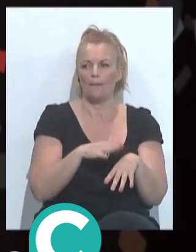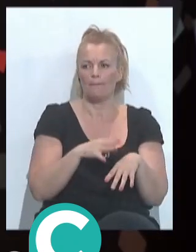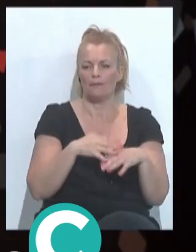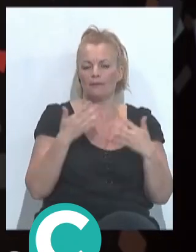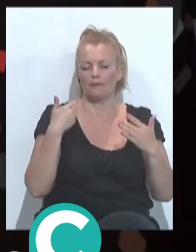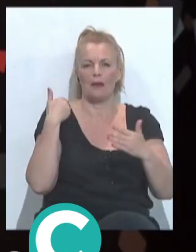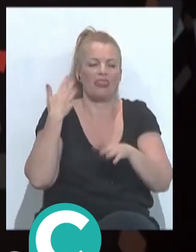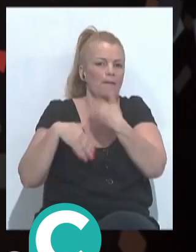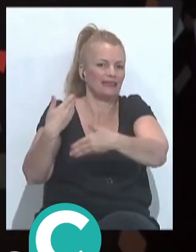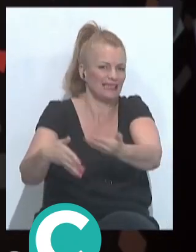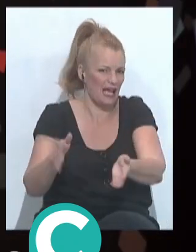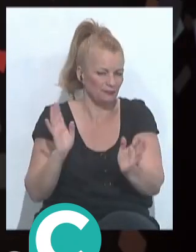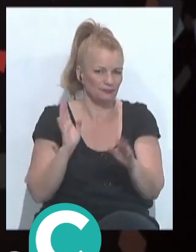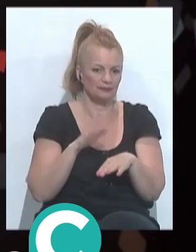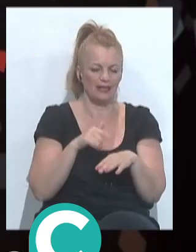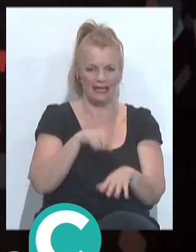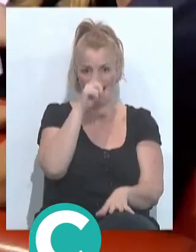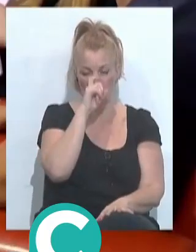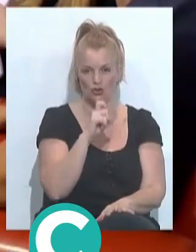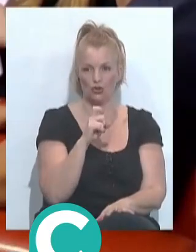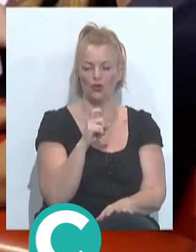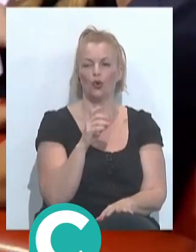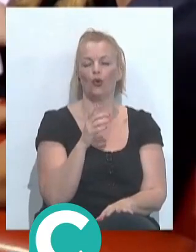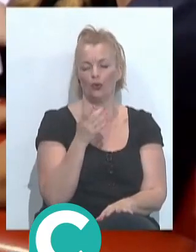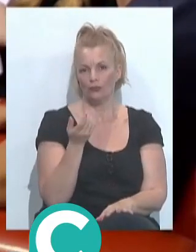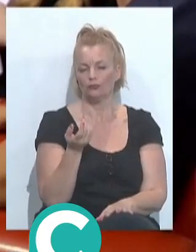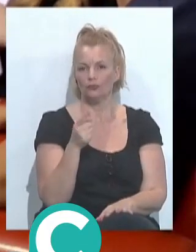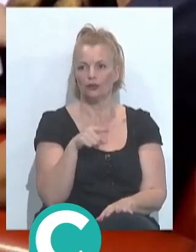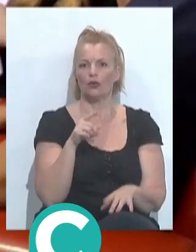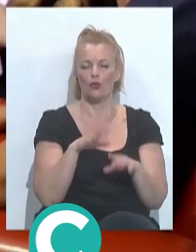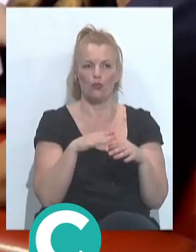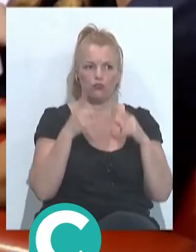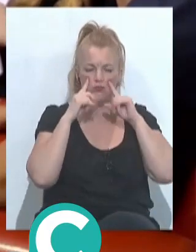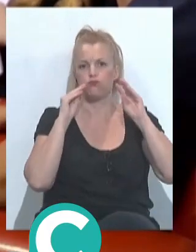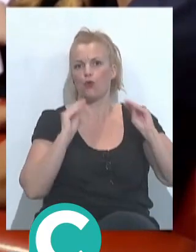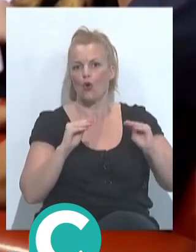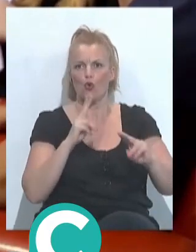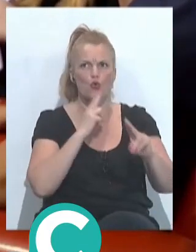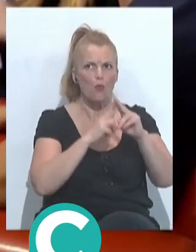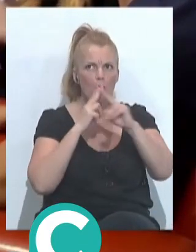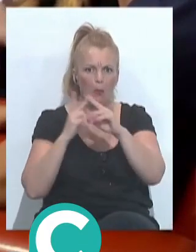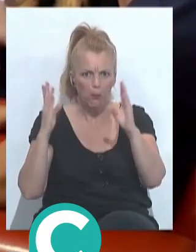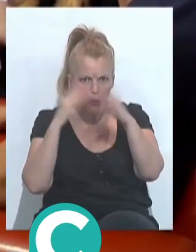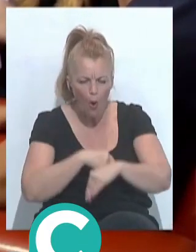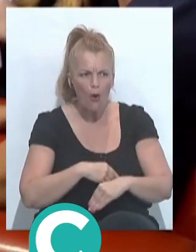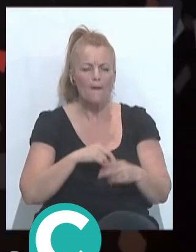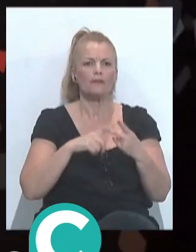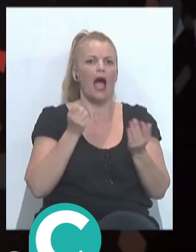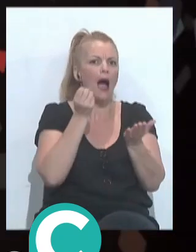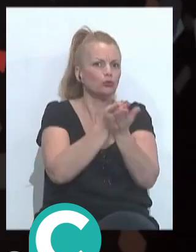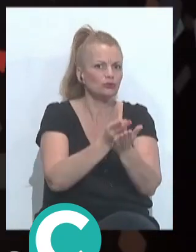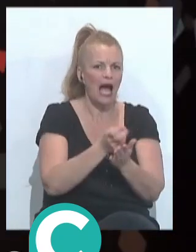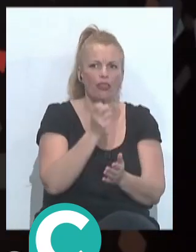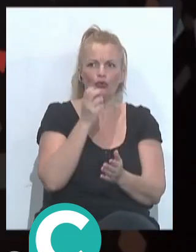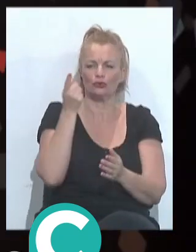¿no? Dejar pasar lo que ha pasado este año y creo que, bueno, que ha sido muy sonado, ¿no? Grandes nombres. Se ha apostado también